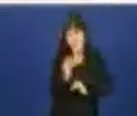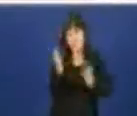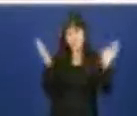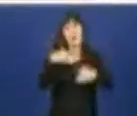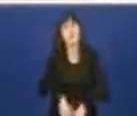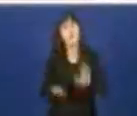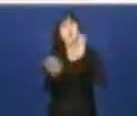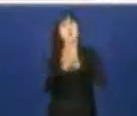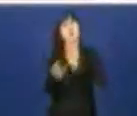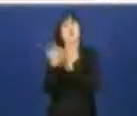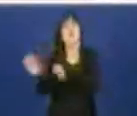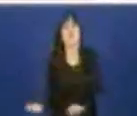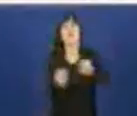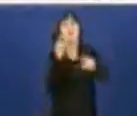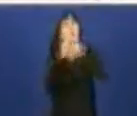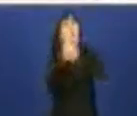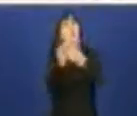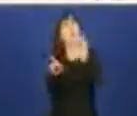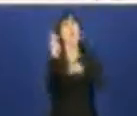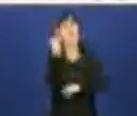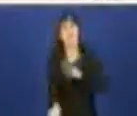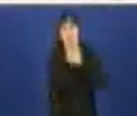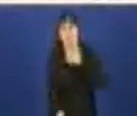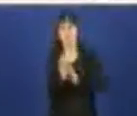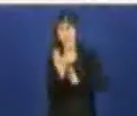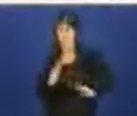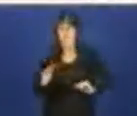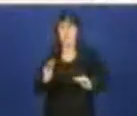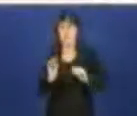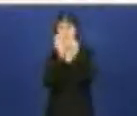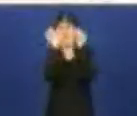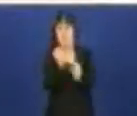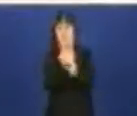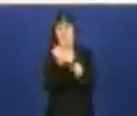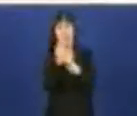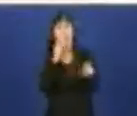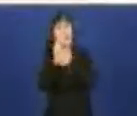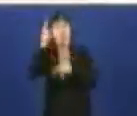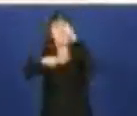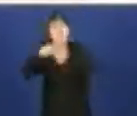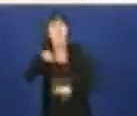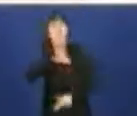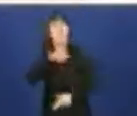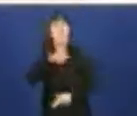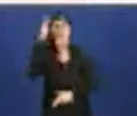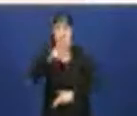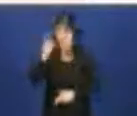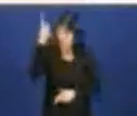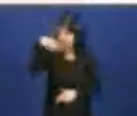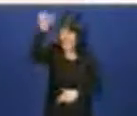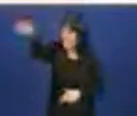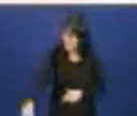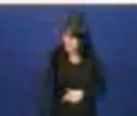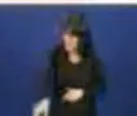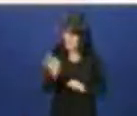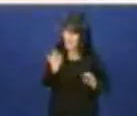defendendo para darlle continuidade após a posta en marcha do Hospital de Vigo. O sabe vostede que é vostede especialmente